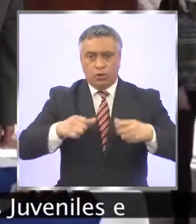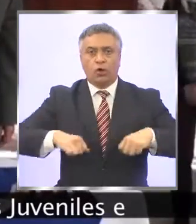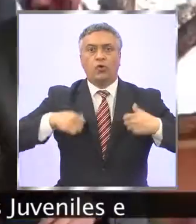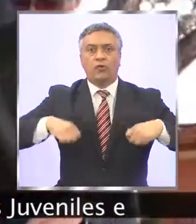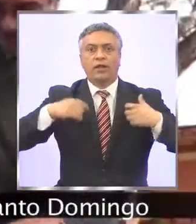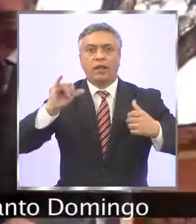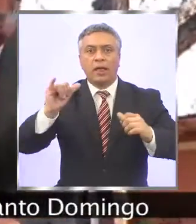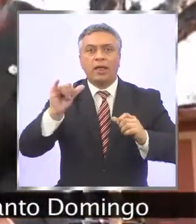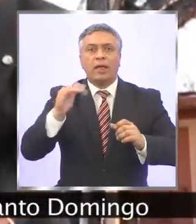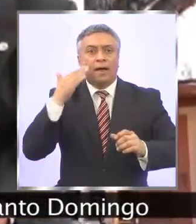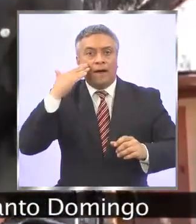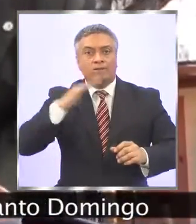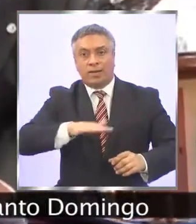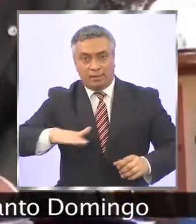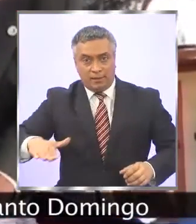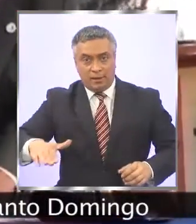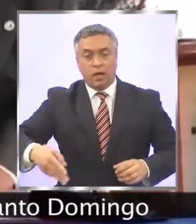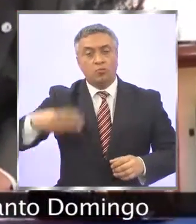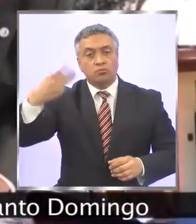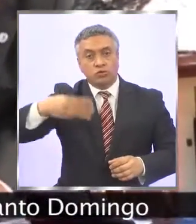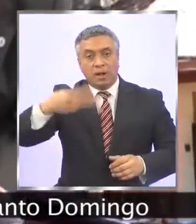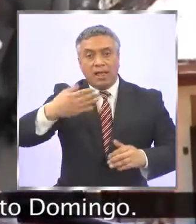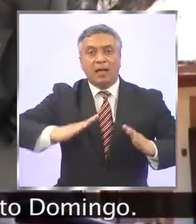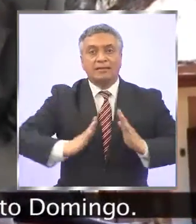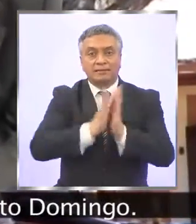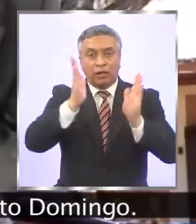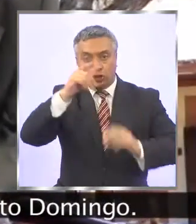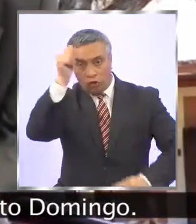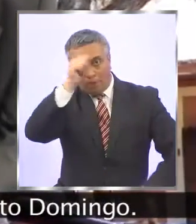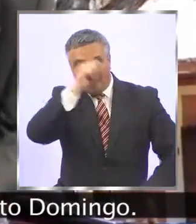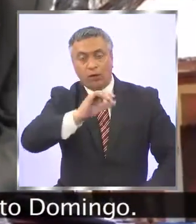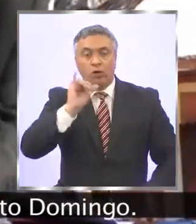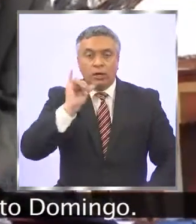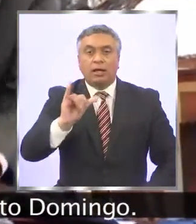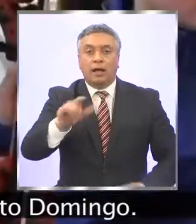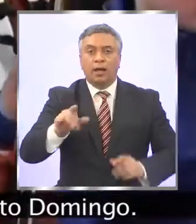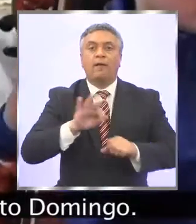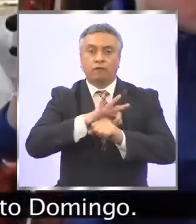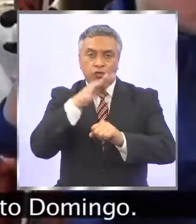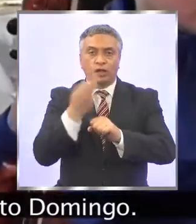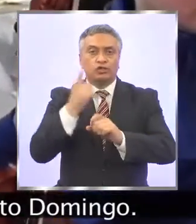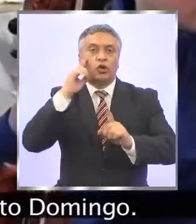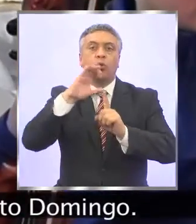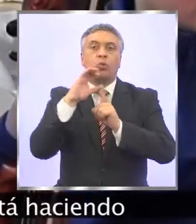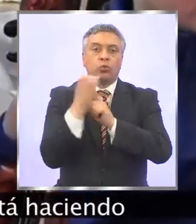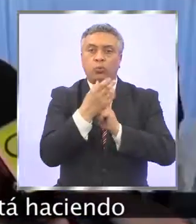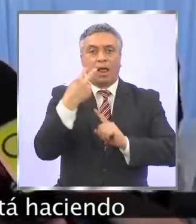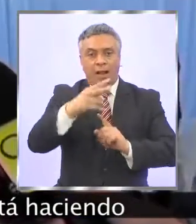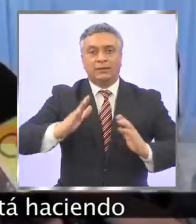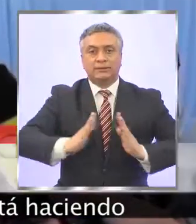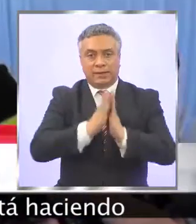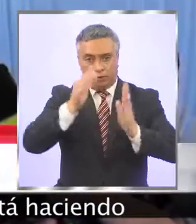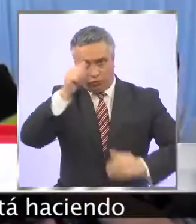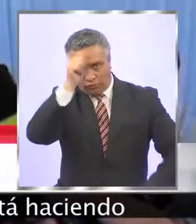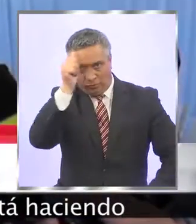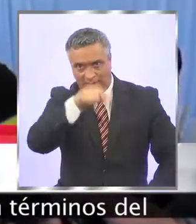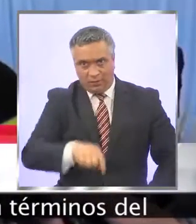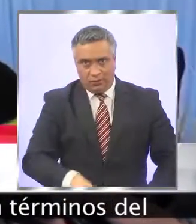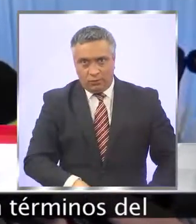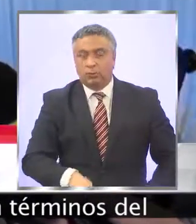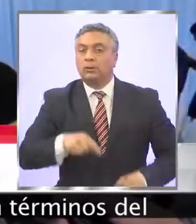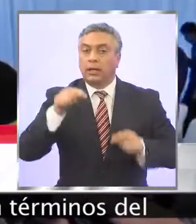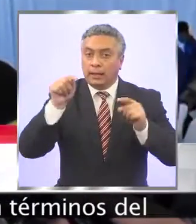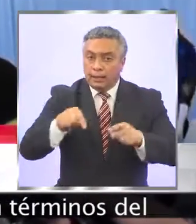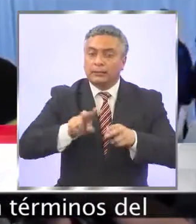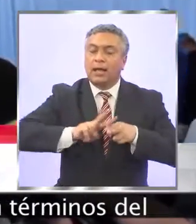de Orquestas Juveniles e Infantiles, la Municipalidad de Santo Domingo y la Agrupación Cultural de Santo Domingo. Con este proyecto lo que se está haciendo